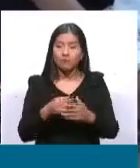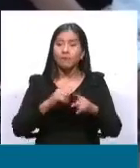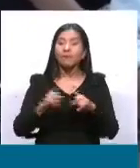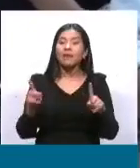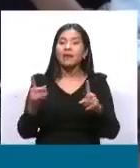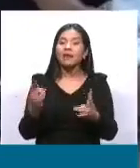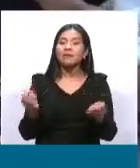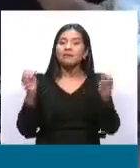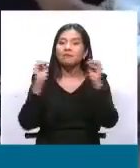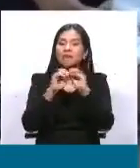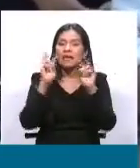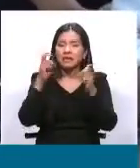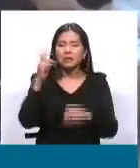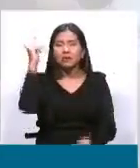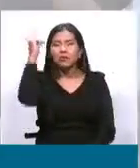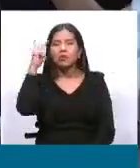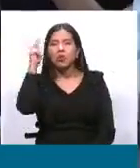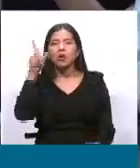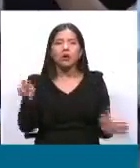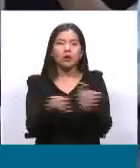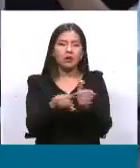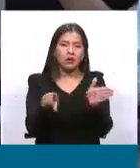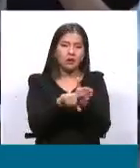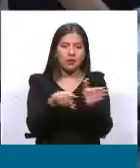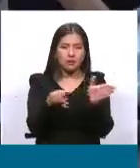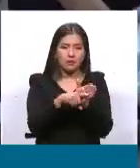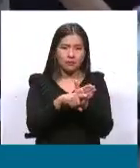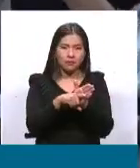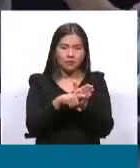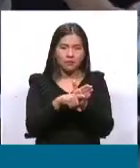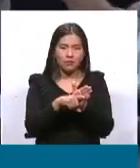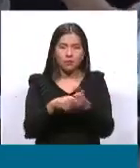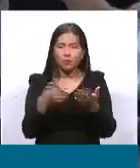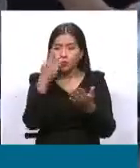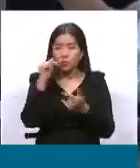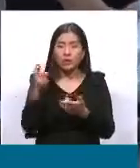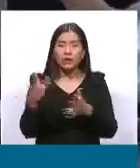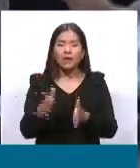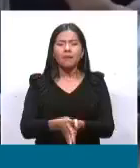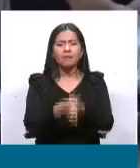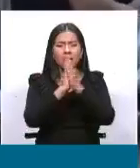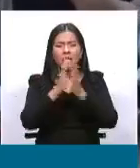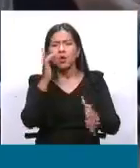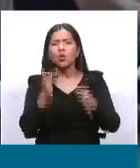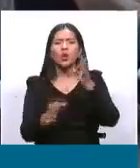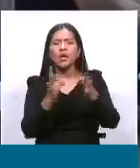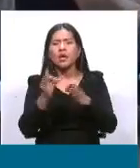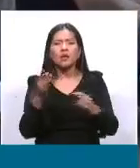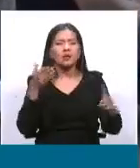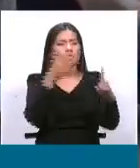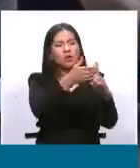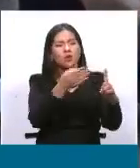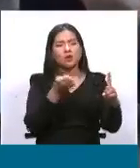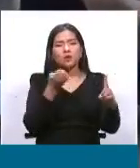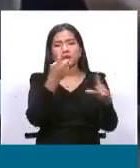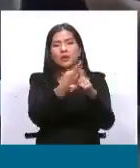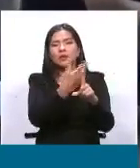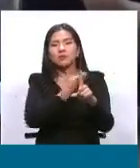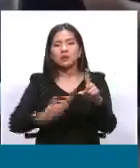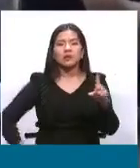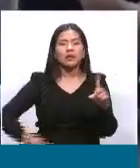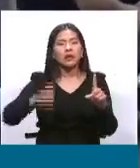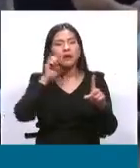político negativo, cuando veíamos que solicitaban un juicio al expresidente Evo